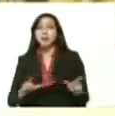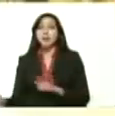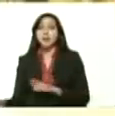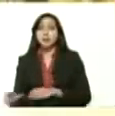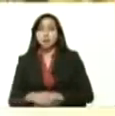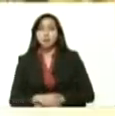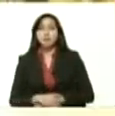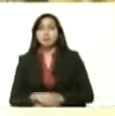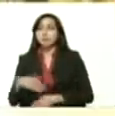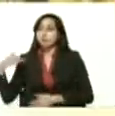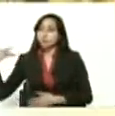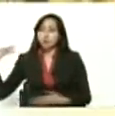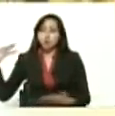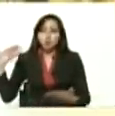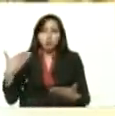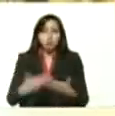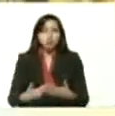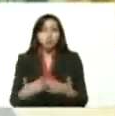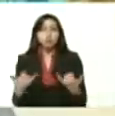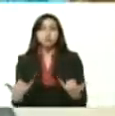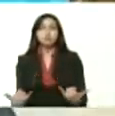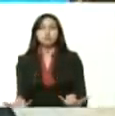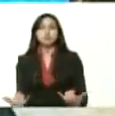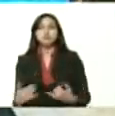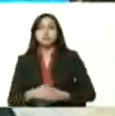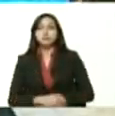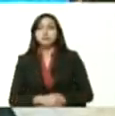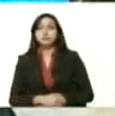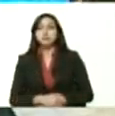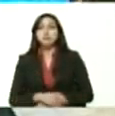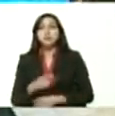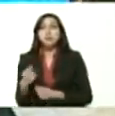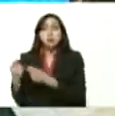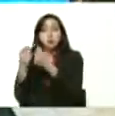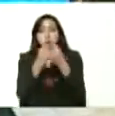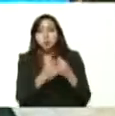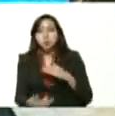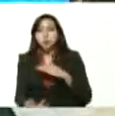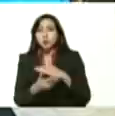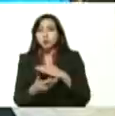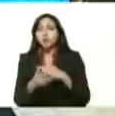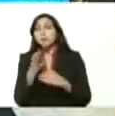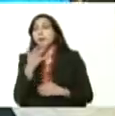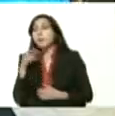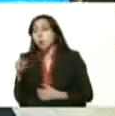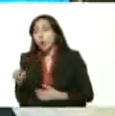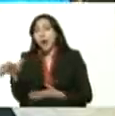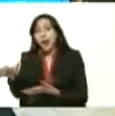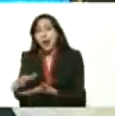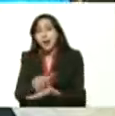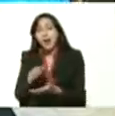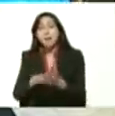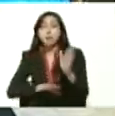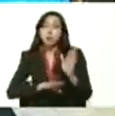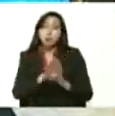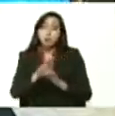pasar de estos años y la economía digital en el caso del campo de la producción